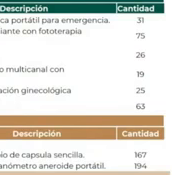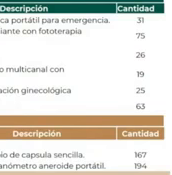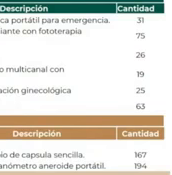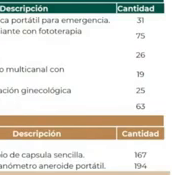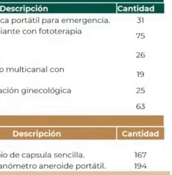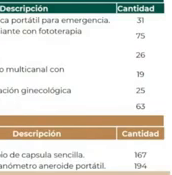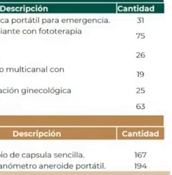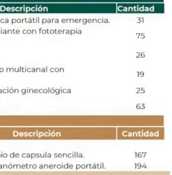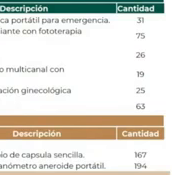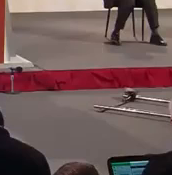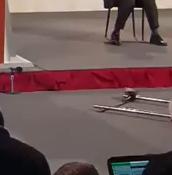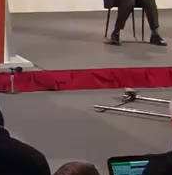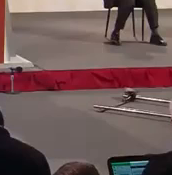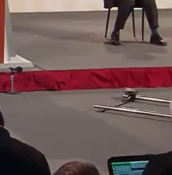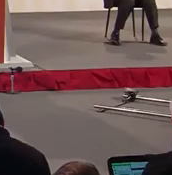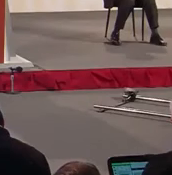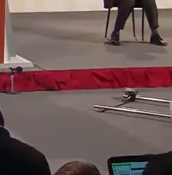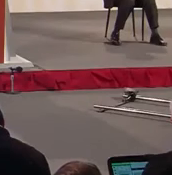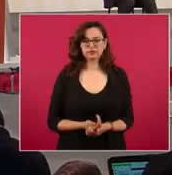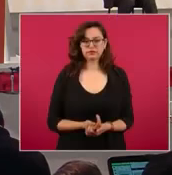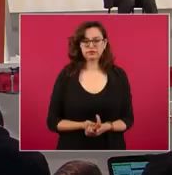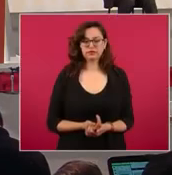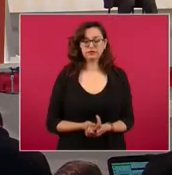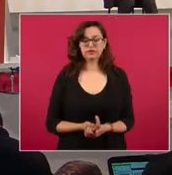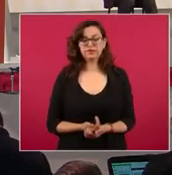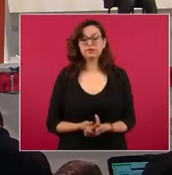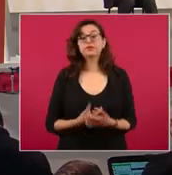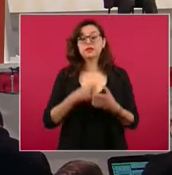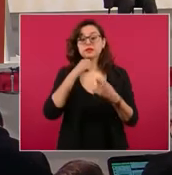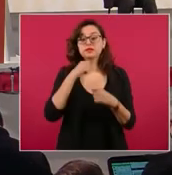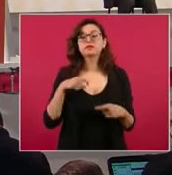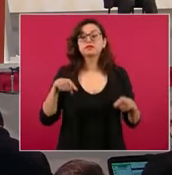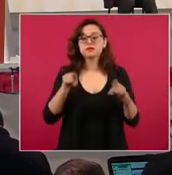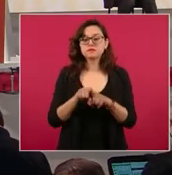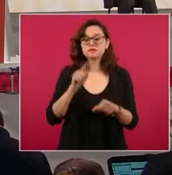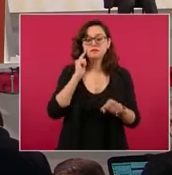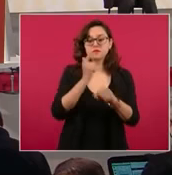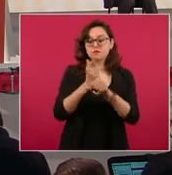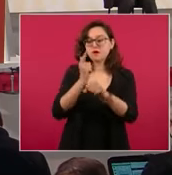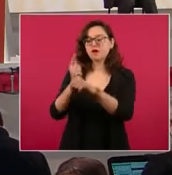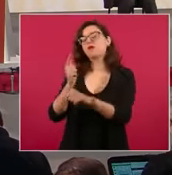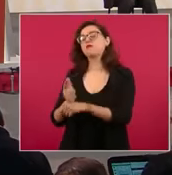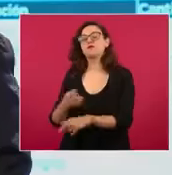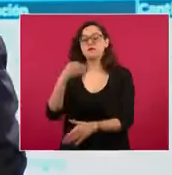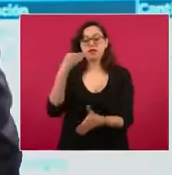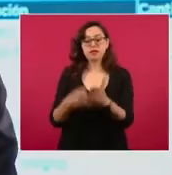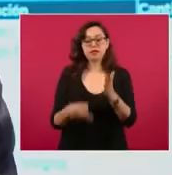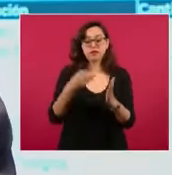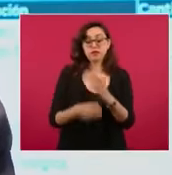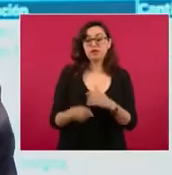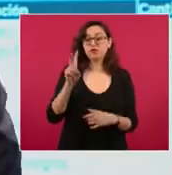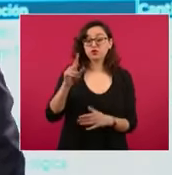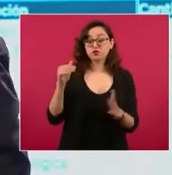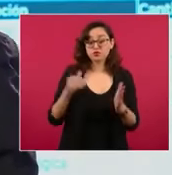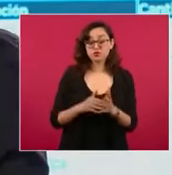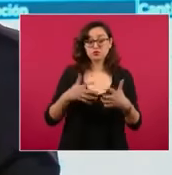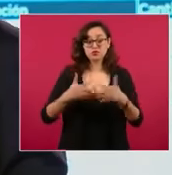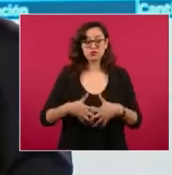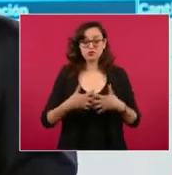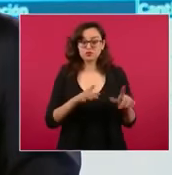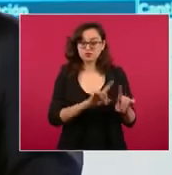lo que se observa también es que hacen falta dos mil 907 equipos en el primer nivel, equipos que son